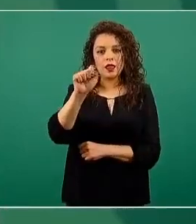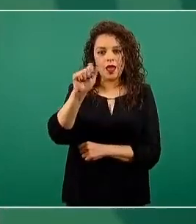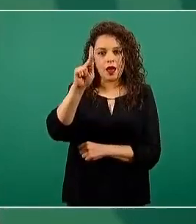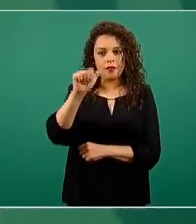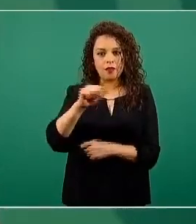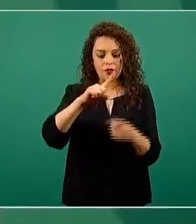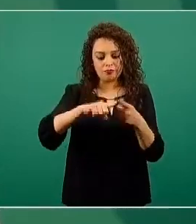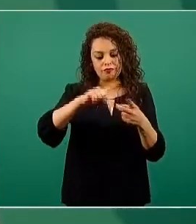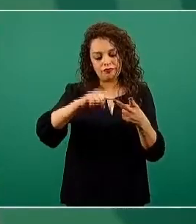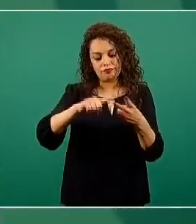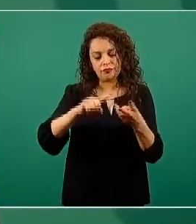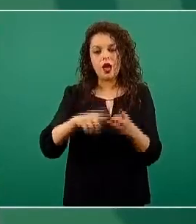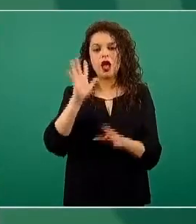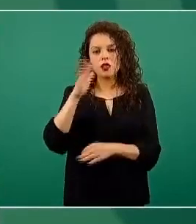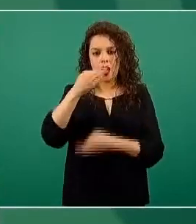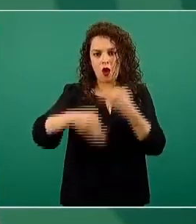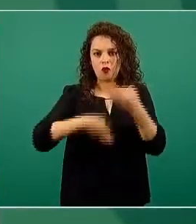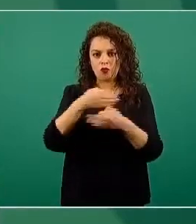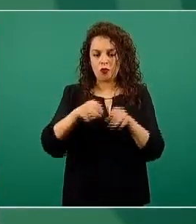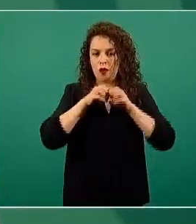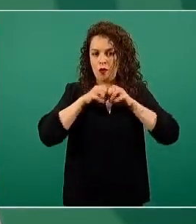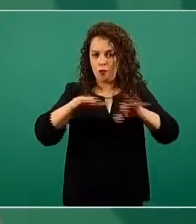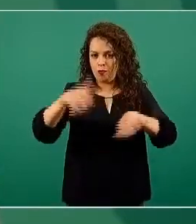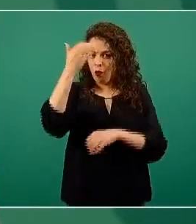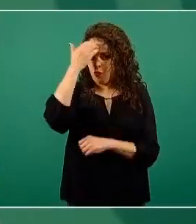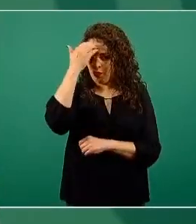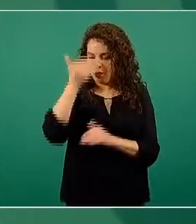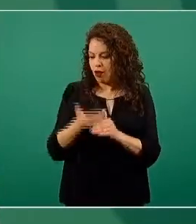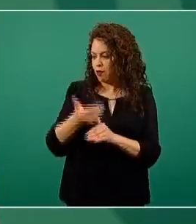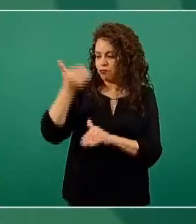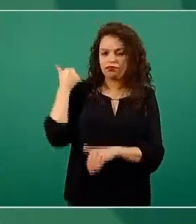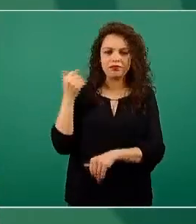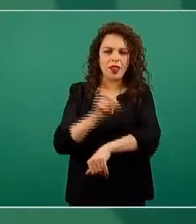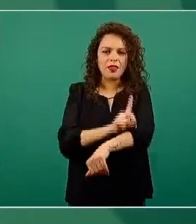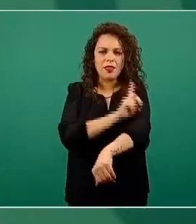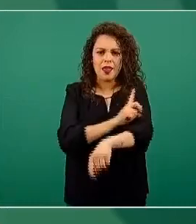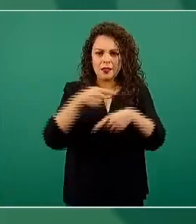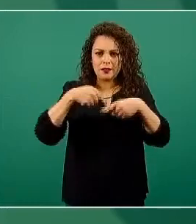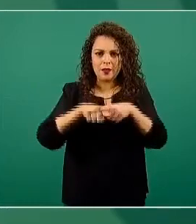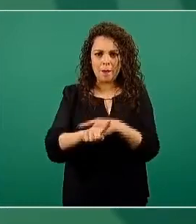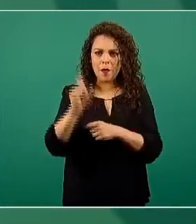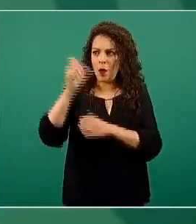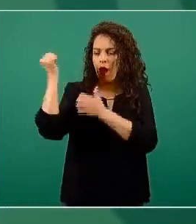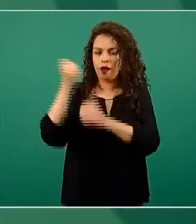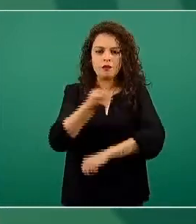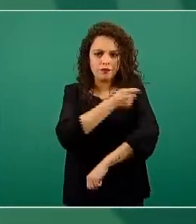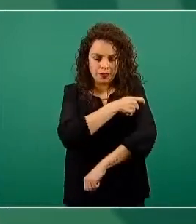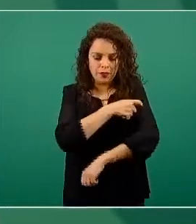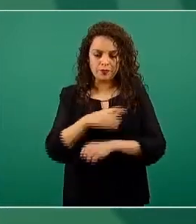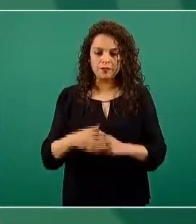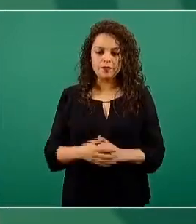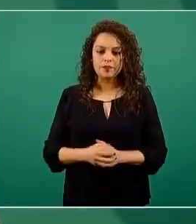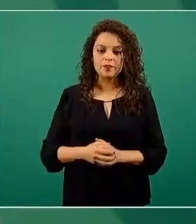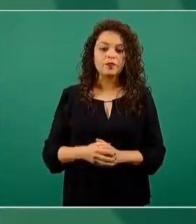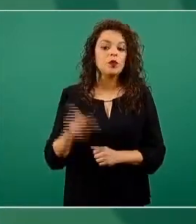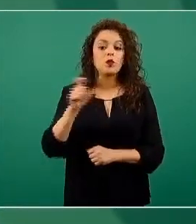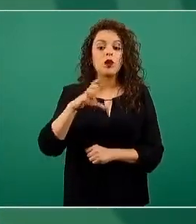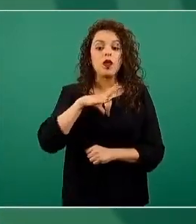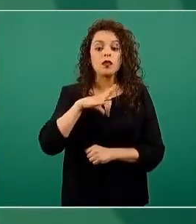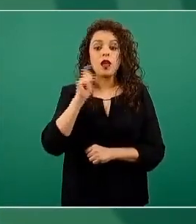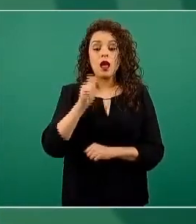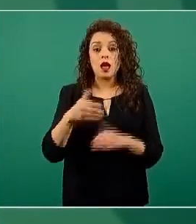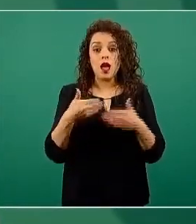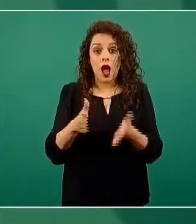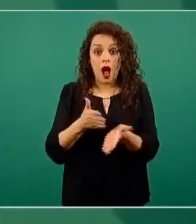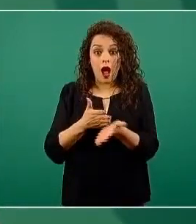dado a conocer desde un inicio. Lógicamente, en la medida que ellos puedan tener acceso a la proveeduría de